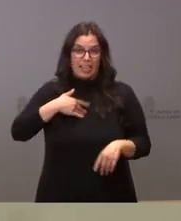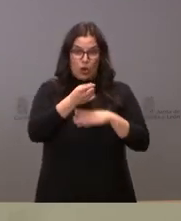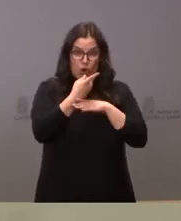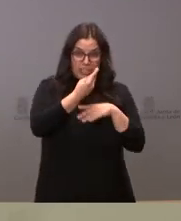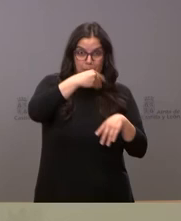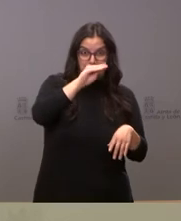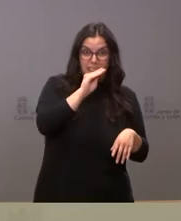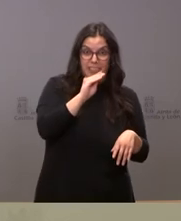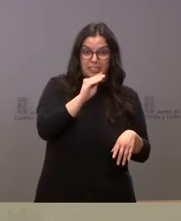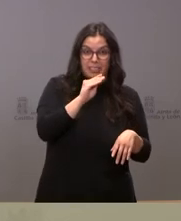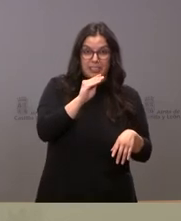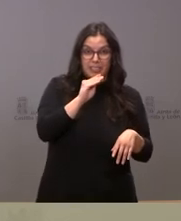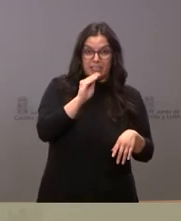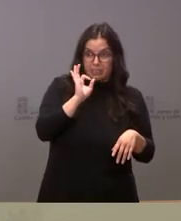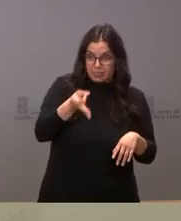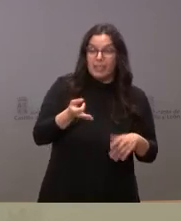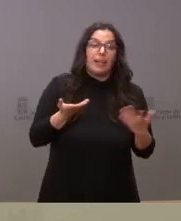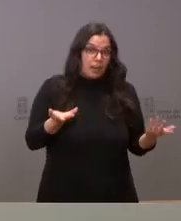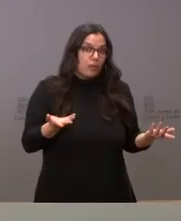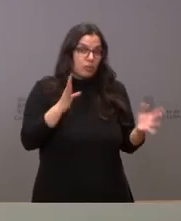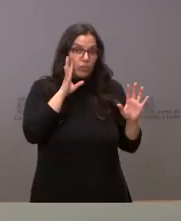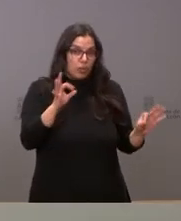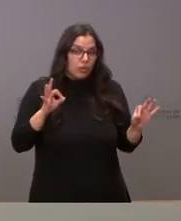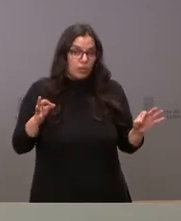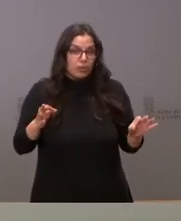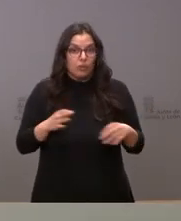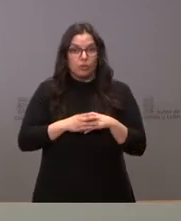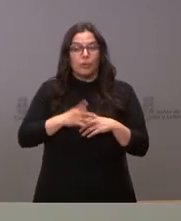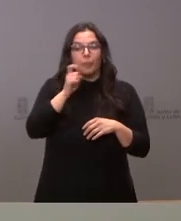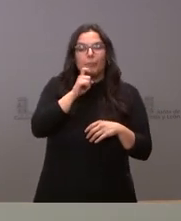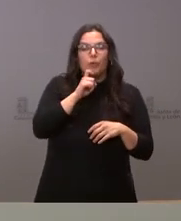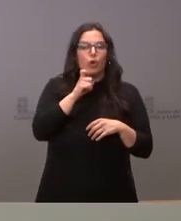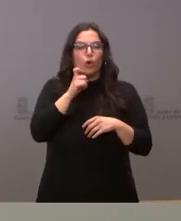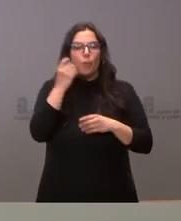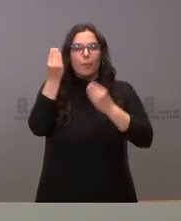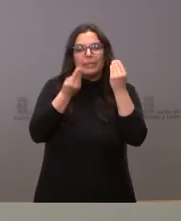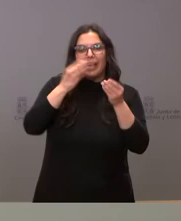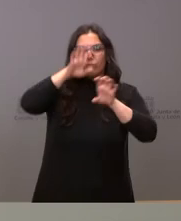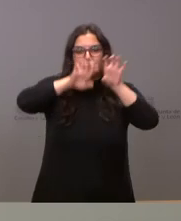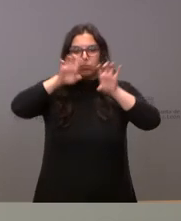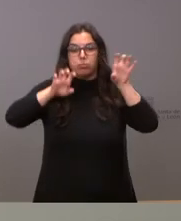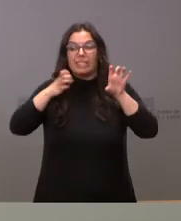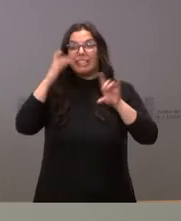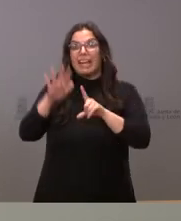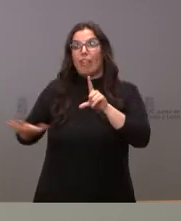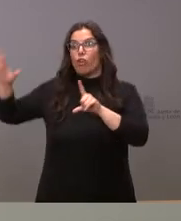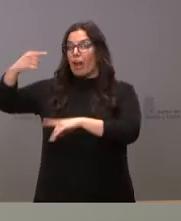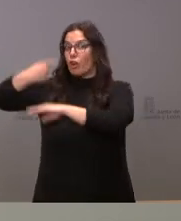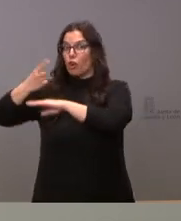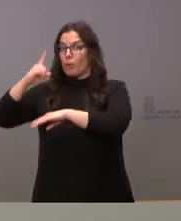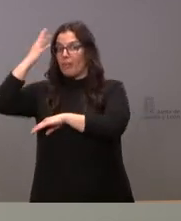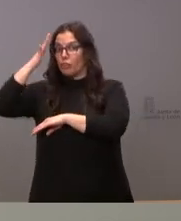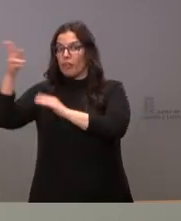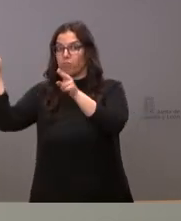pueda tener Sí, naturalmente establecer los cauces para que aunque en el currículum nacional nos establezca